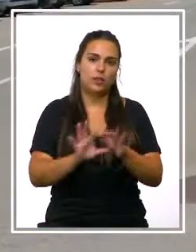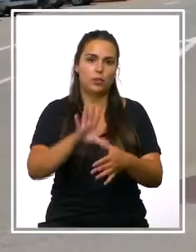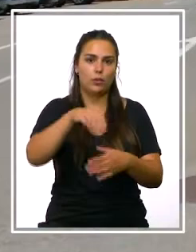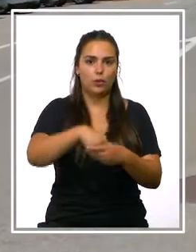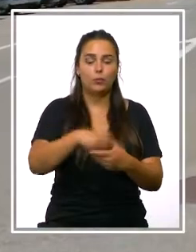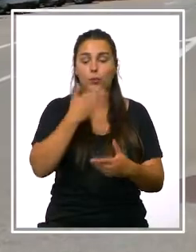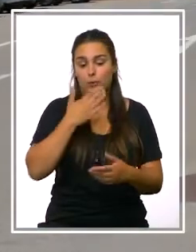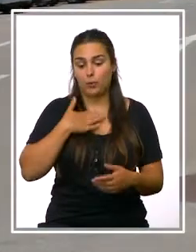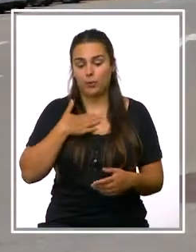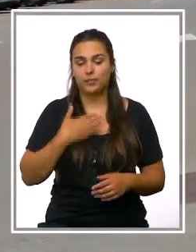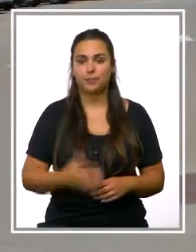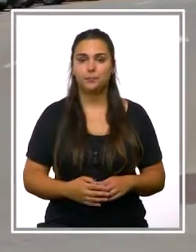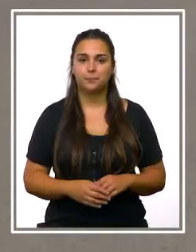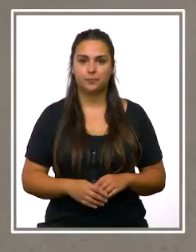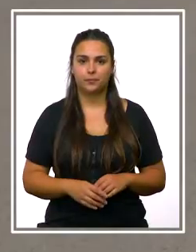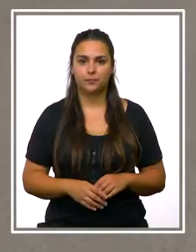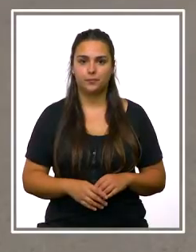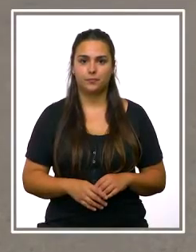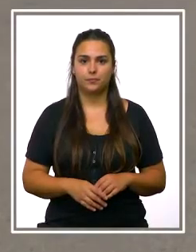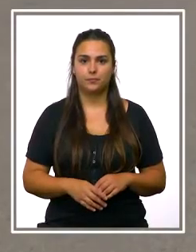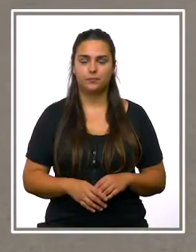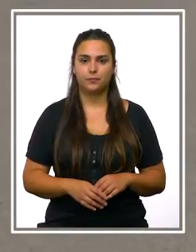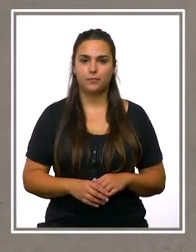organizaciones como la nuestra y de las entidades.